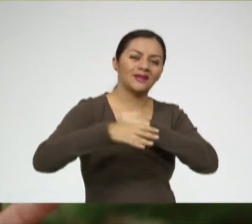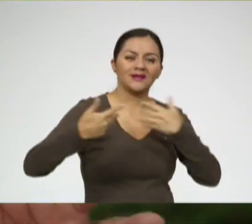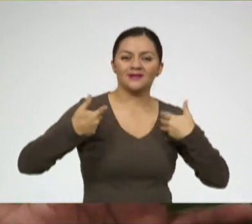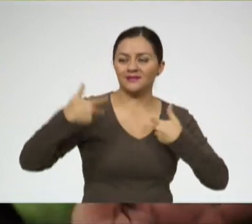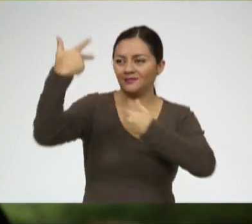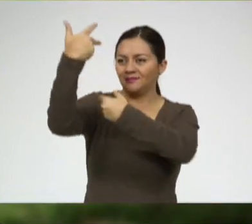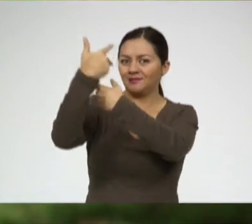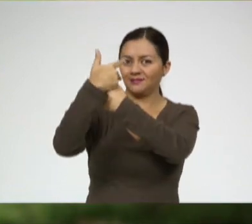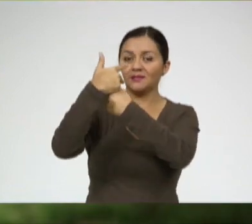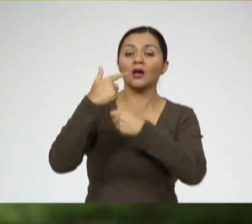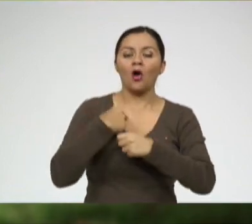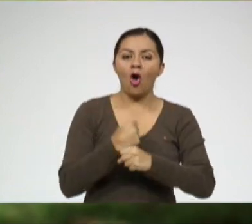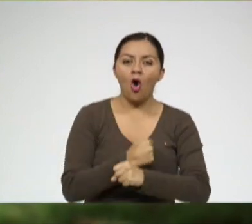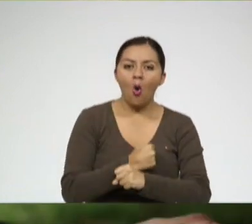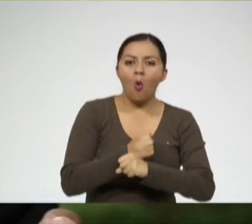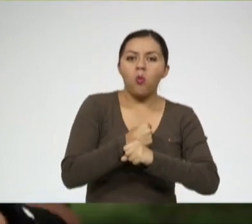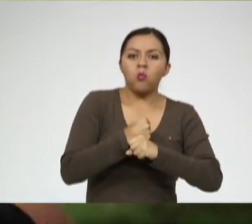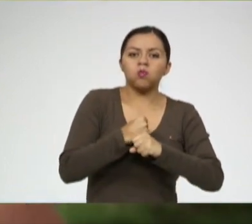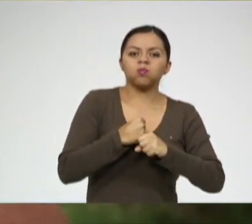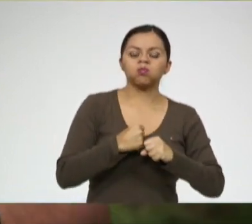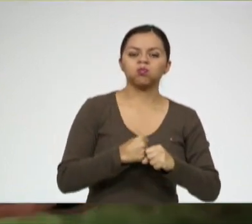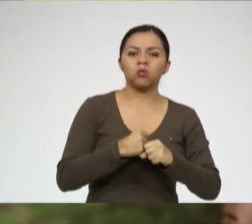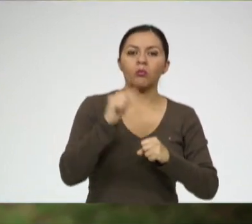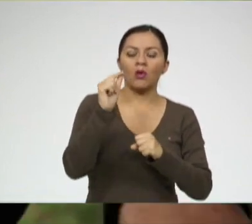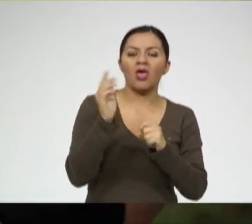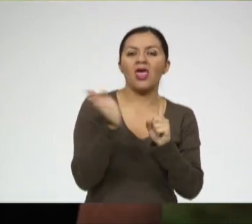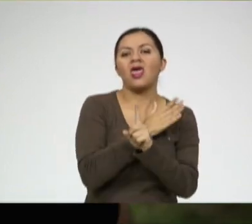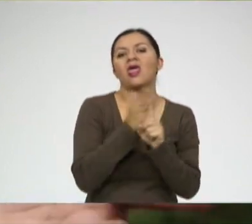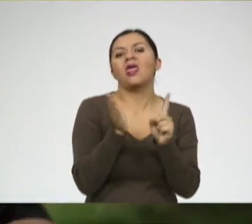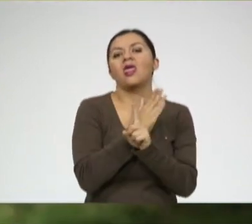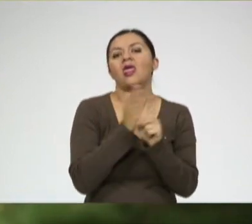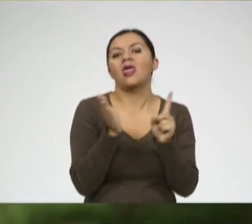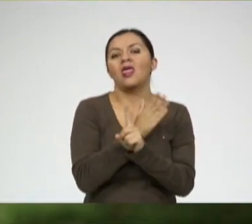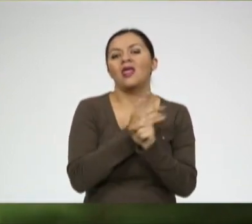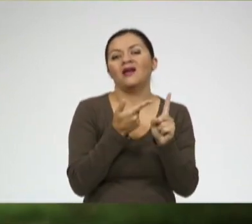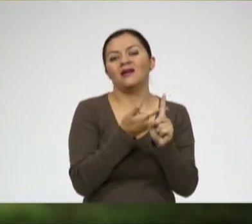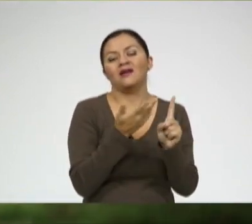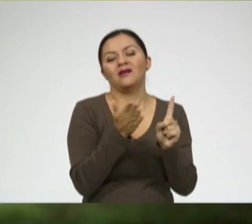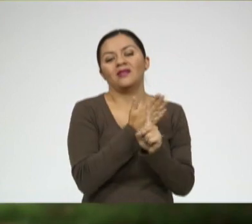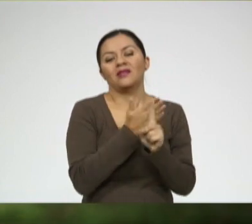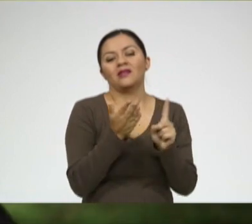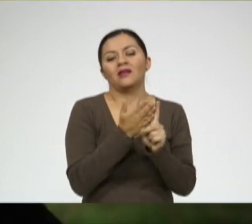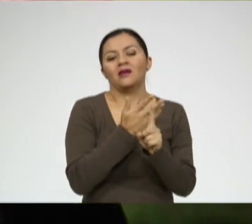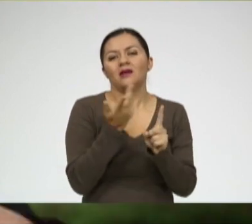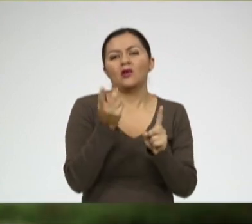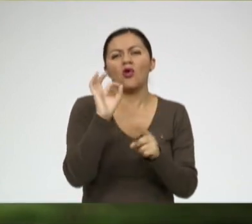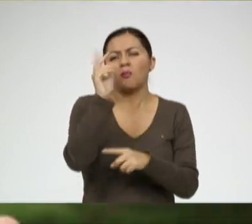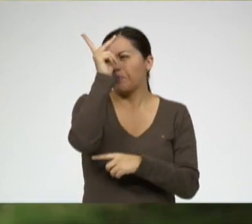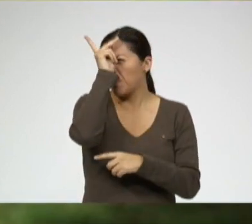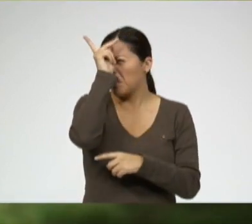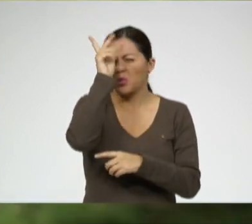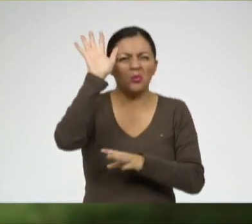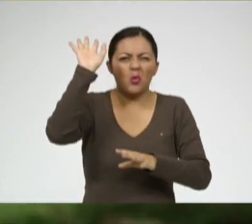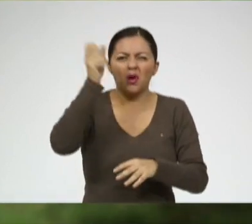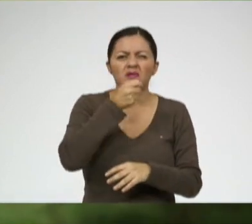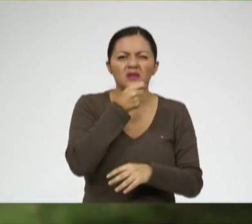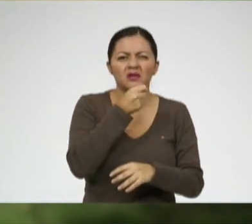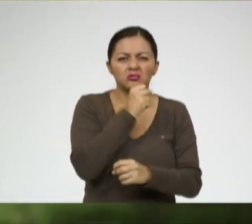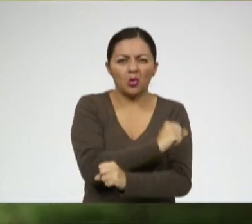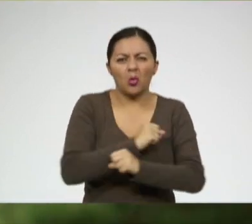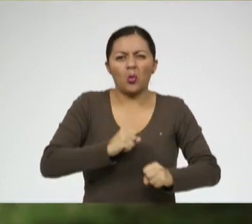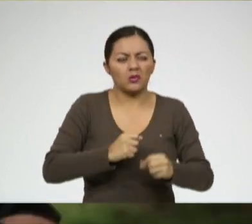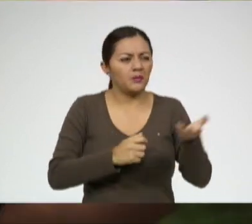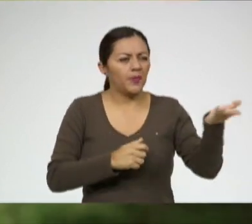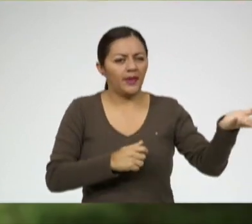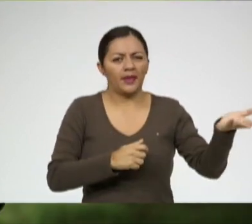Entonces usaron mi obesidad para mofarse de un programa, de una peruana que tenía entrevistas y cosas así.